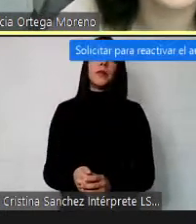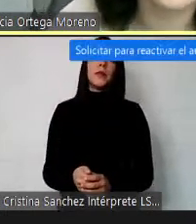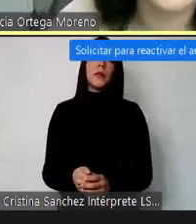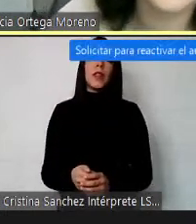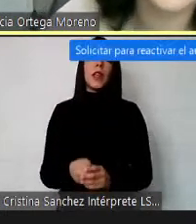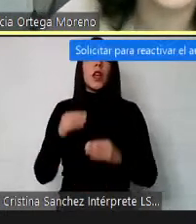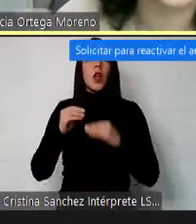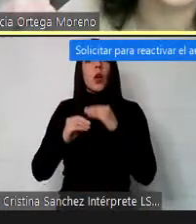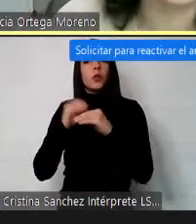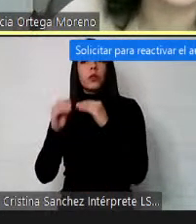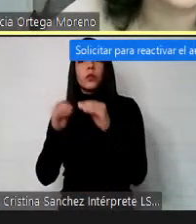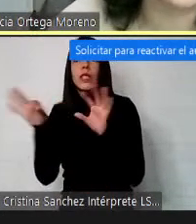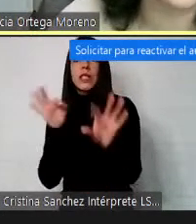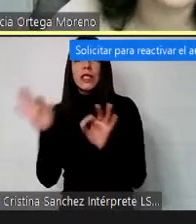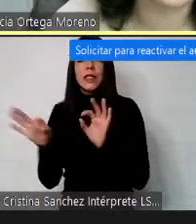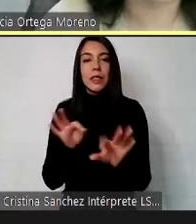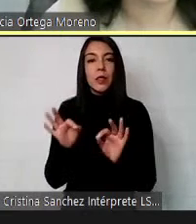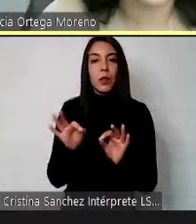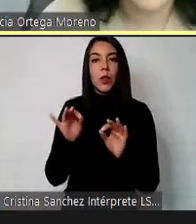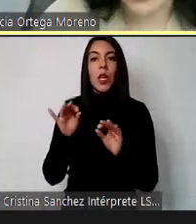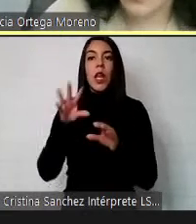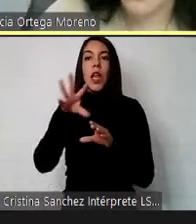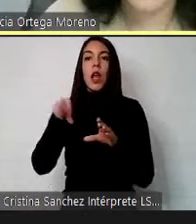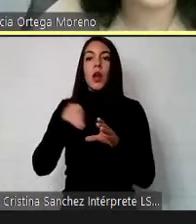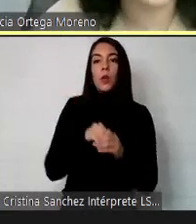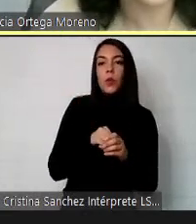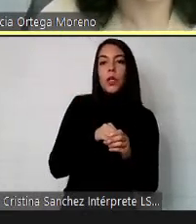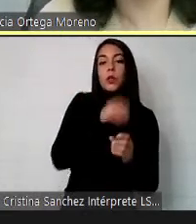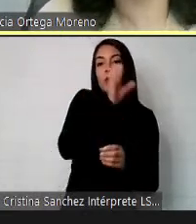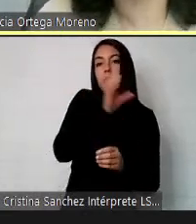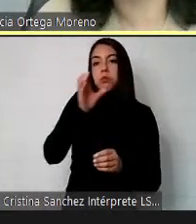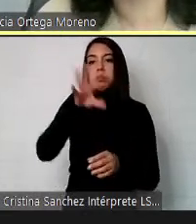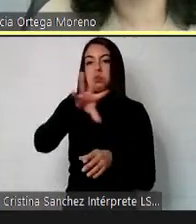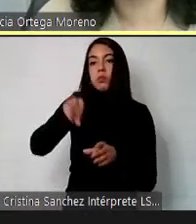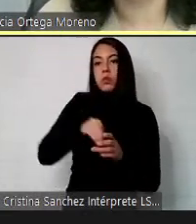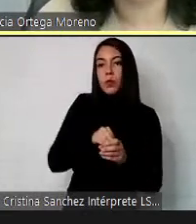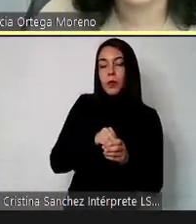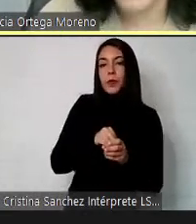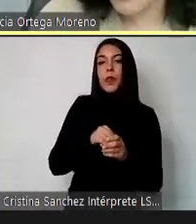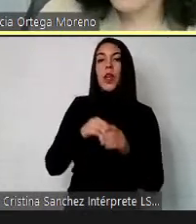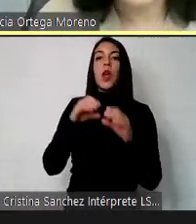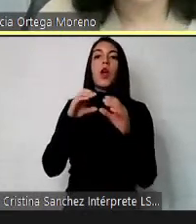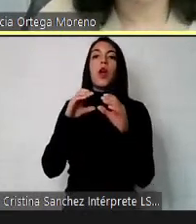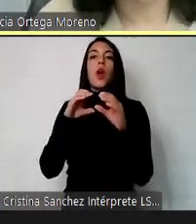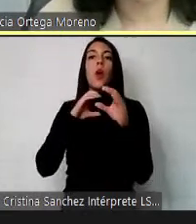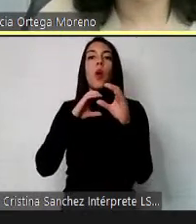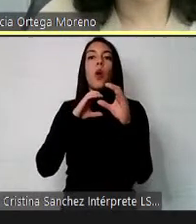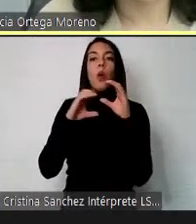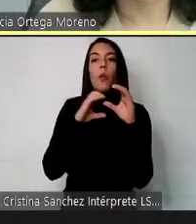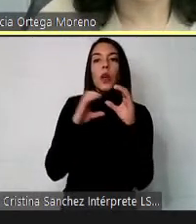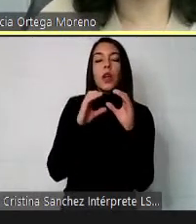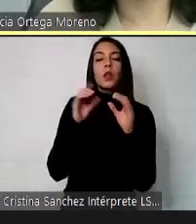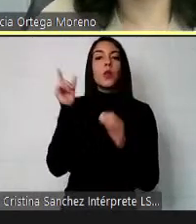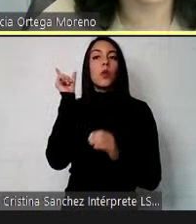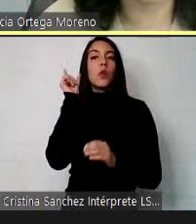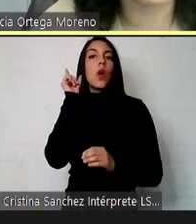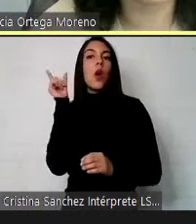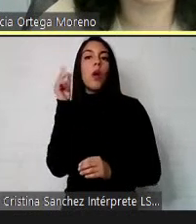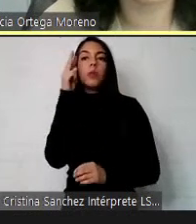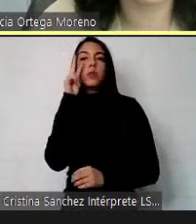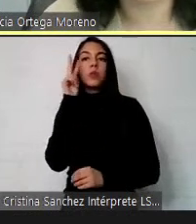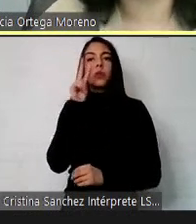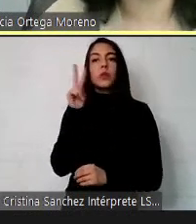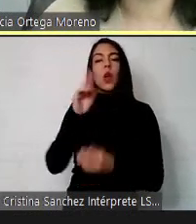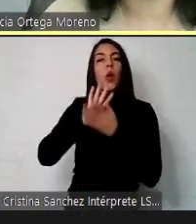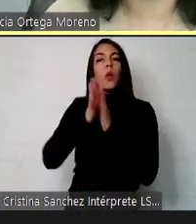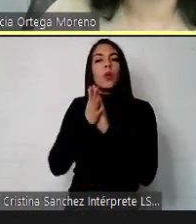procedimientos de selección y en la incorporación de los trabajadores, en la comunicación audiovisual. En todas las